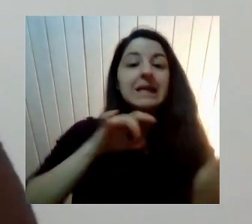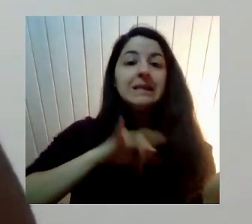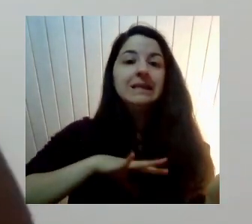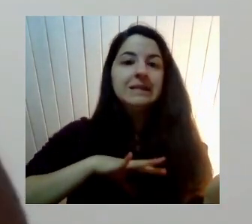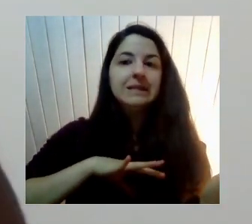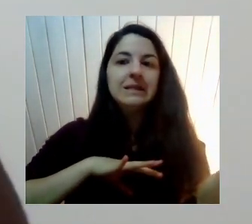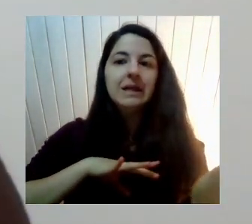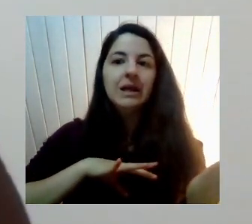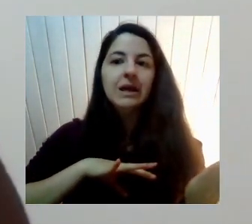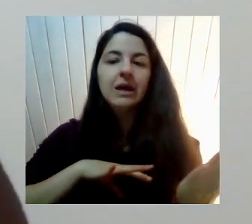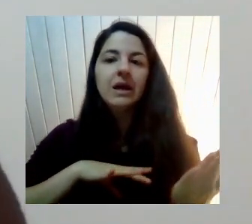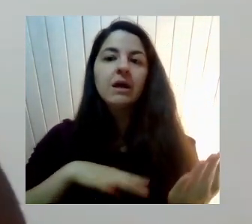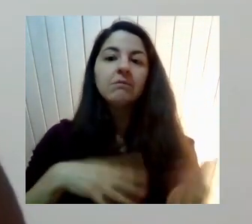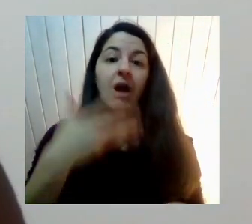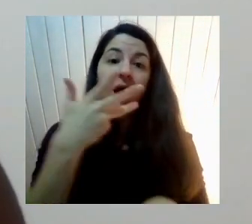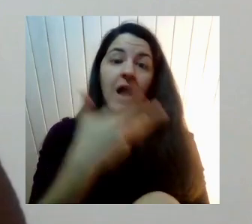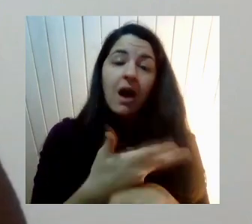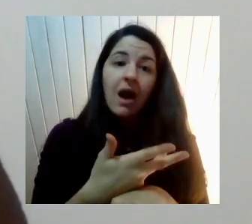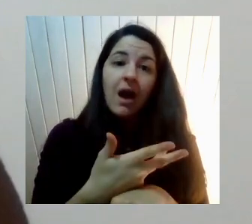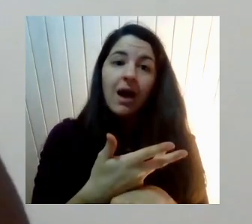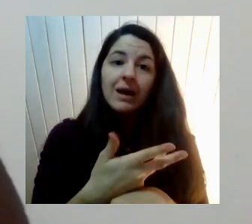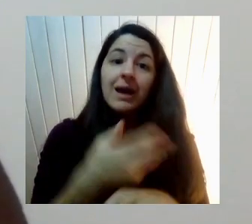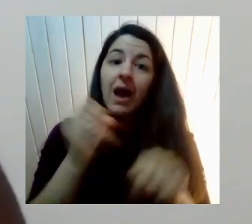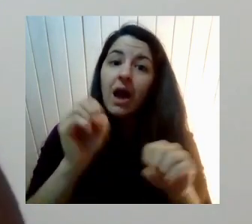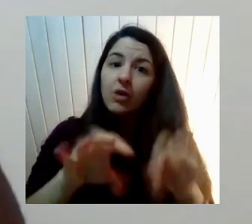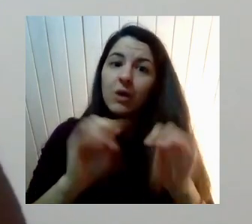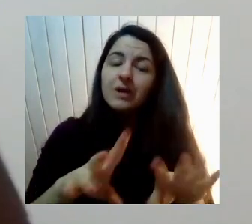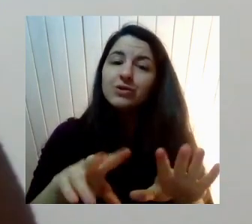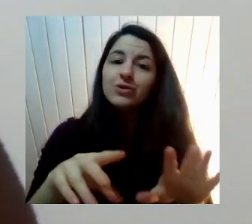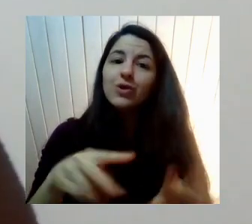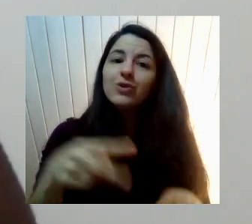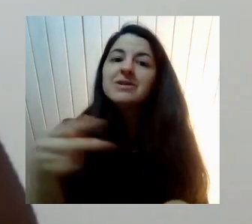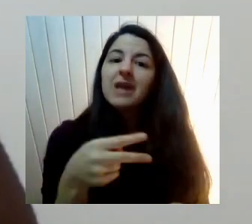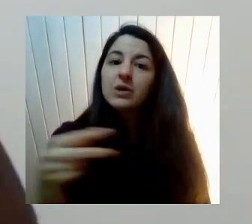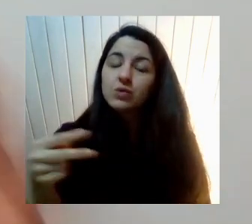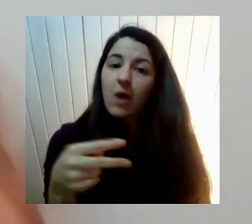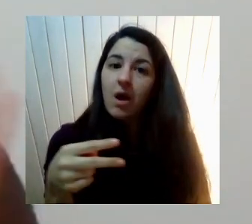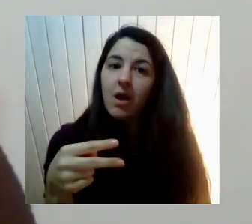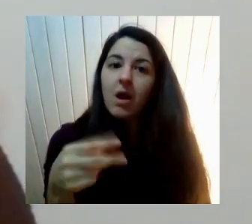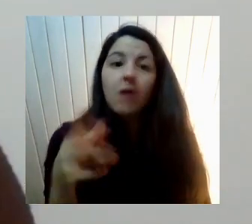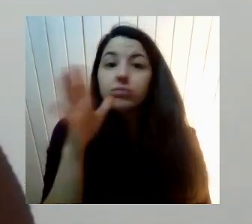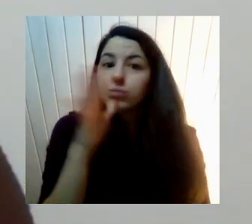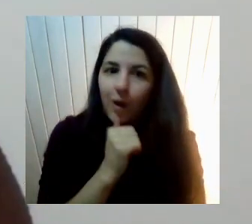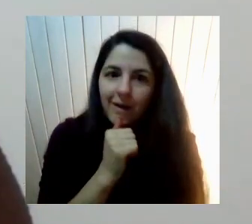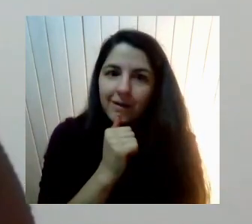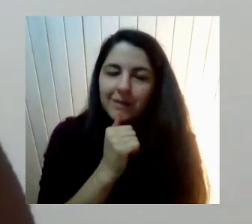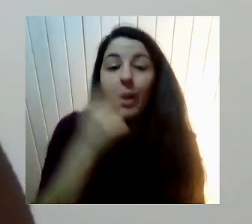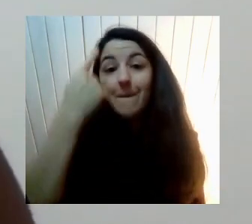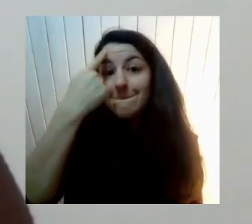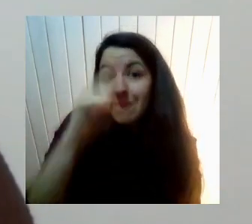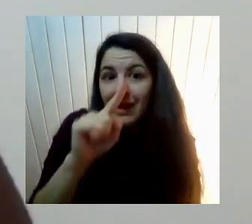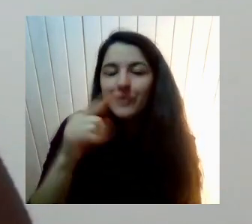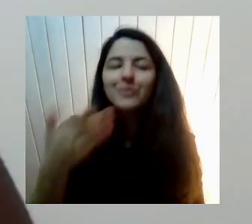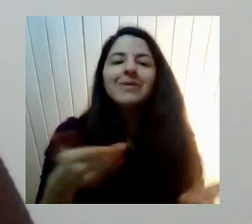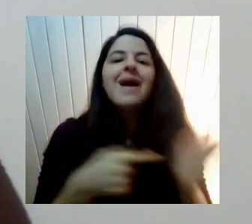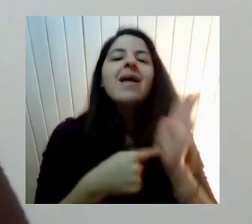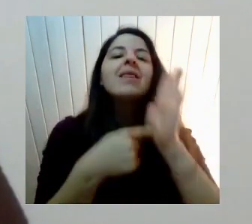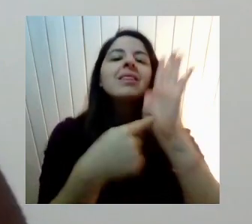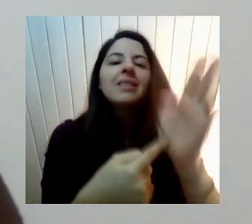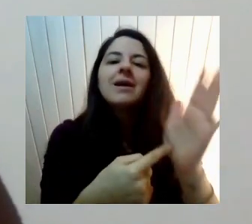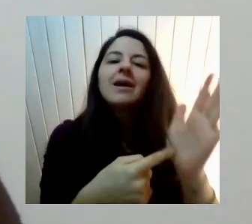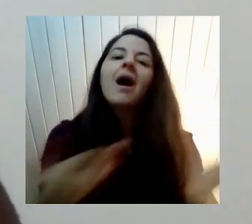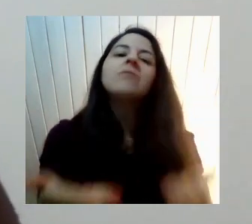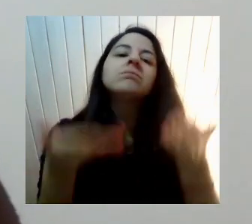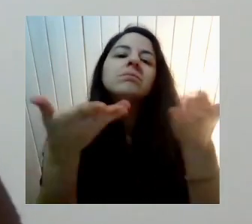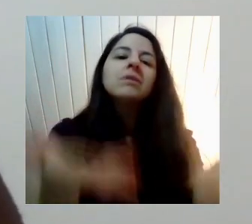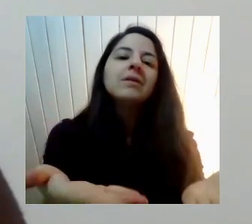Y como por ley No existe Lo que hizo el gobierno Es entregar orientaciones Como también está Lo que se llama La cartilla trans Que son orientaciones Para que los